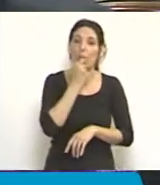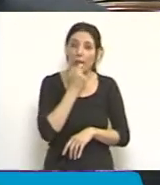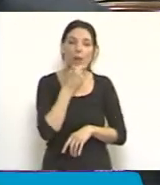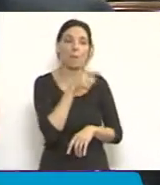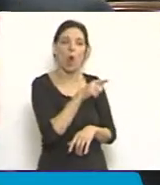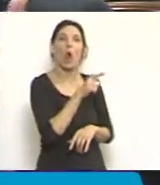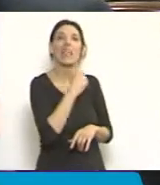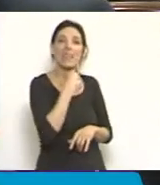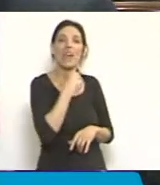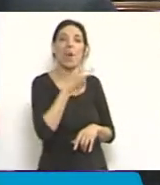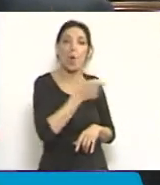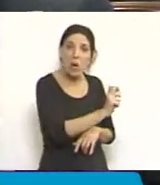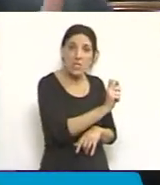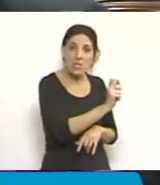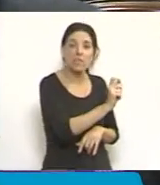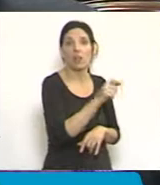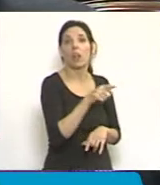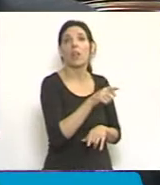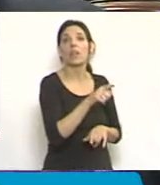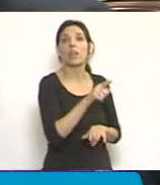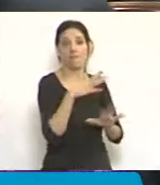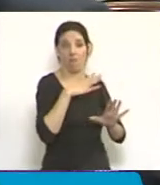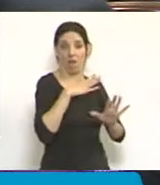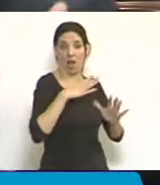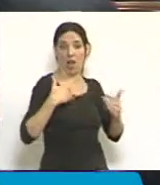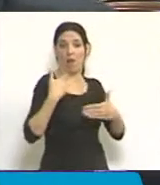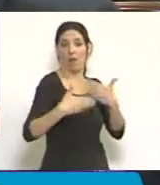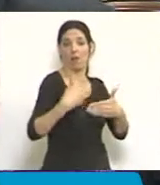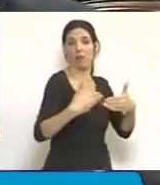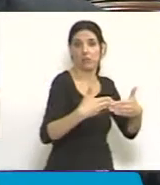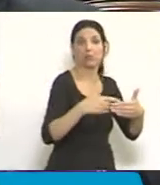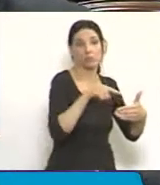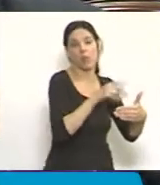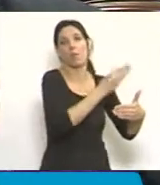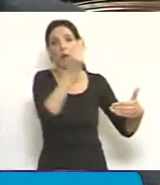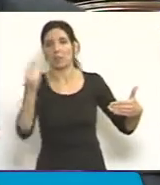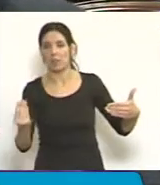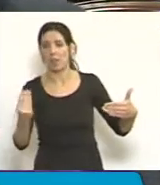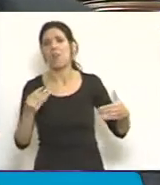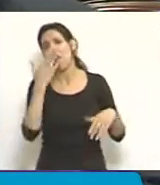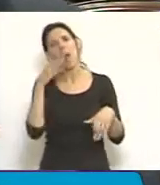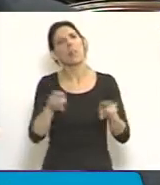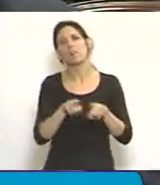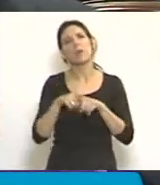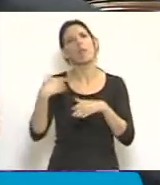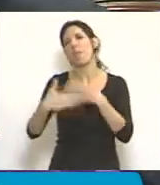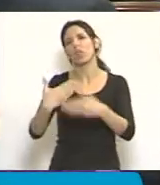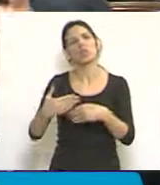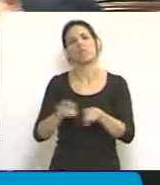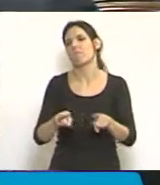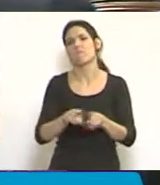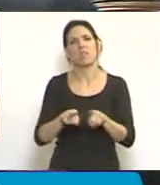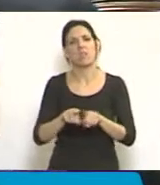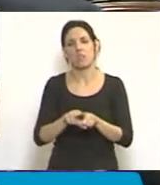definitivos y que han pasado las etapas de selección. Y luego se cumple exactamente el mismo procedimiento constitucional, es decir,